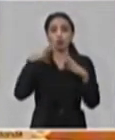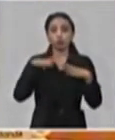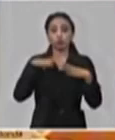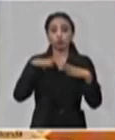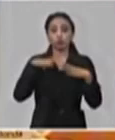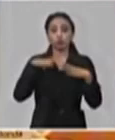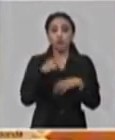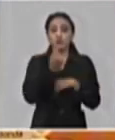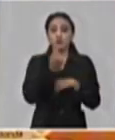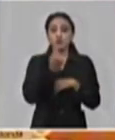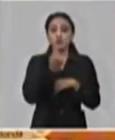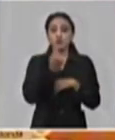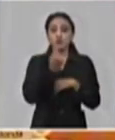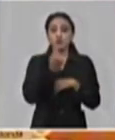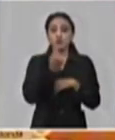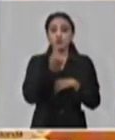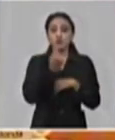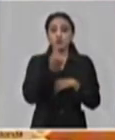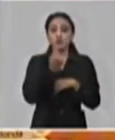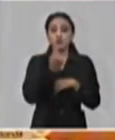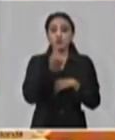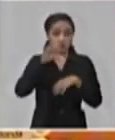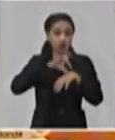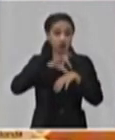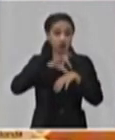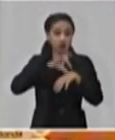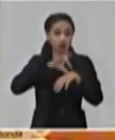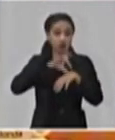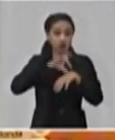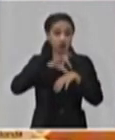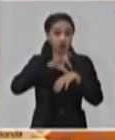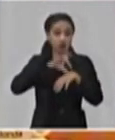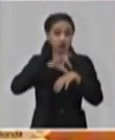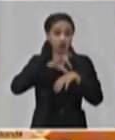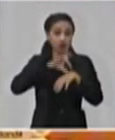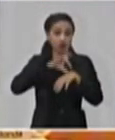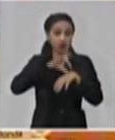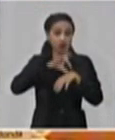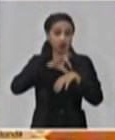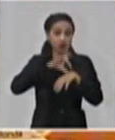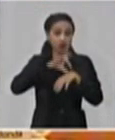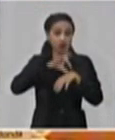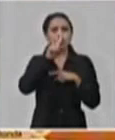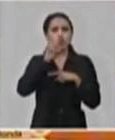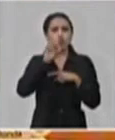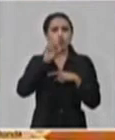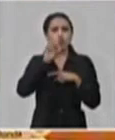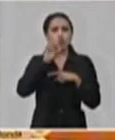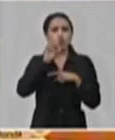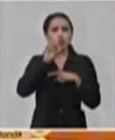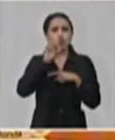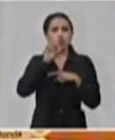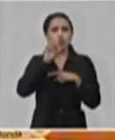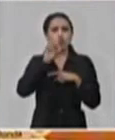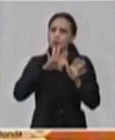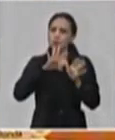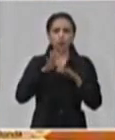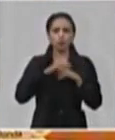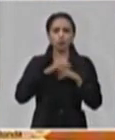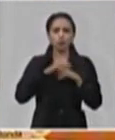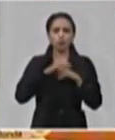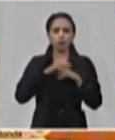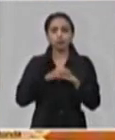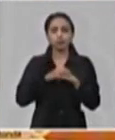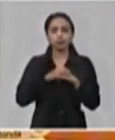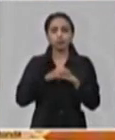solamente hay 300 casos de contagiados. Y alrededor de otros 200 y tantos que están, es decir,